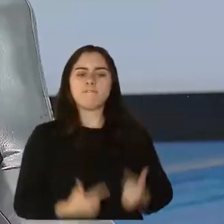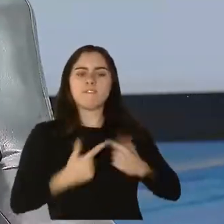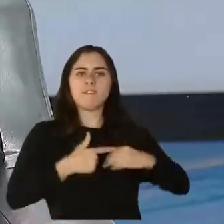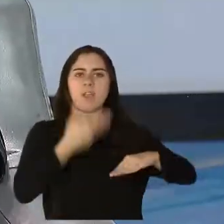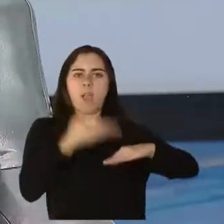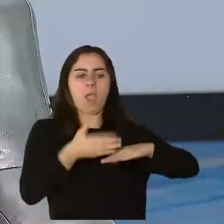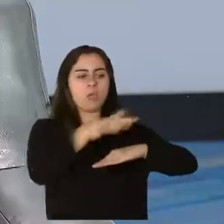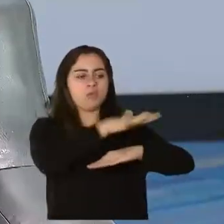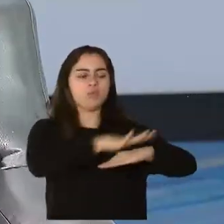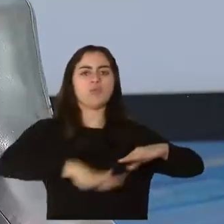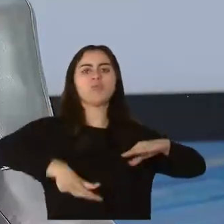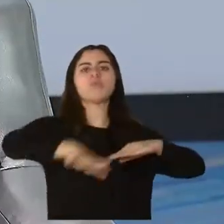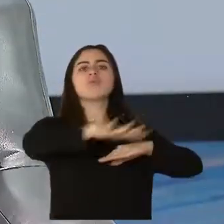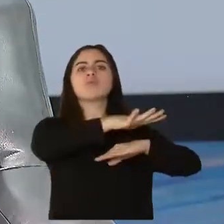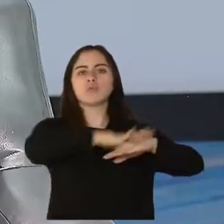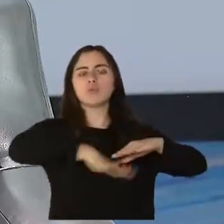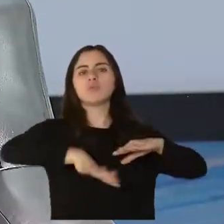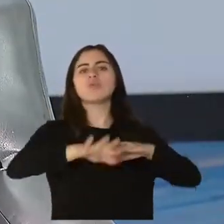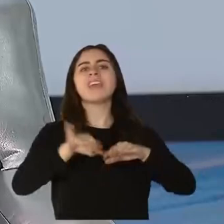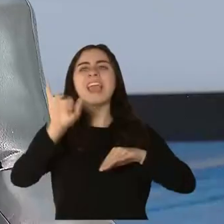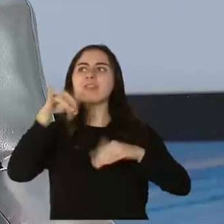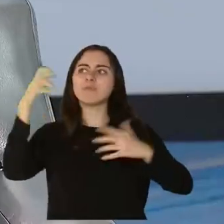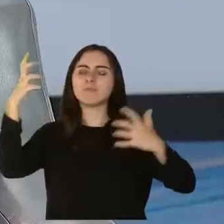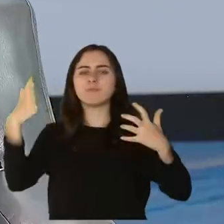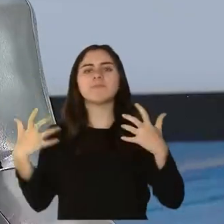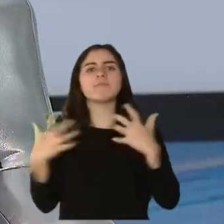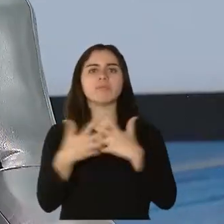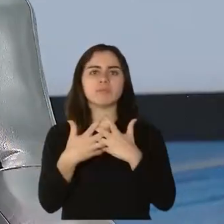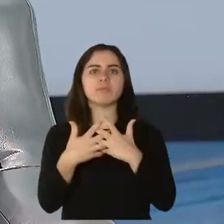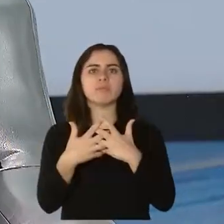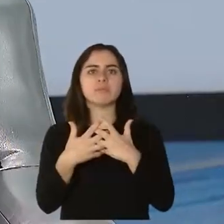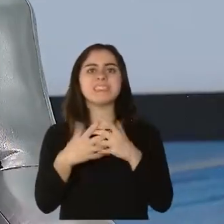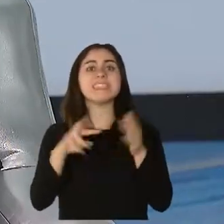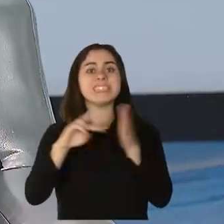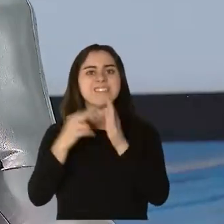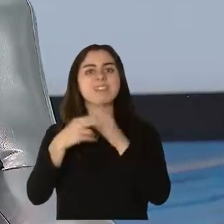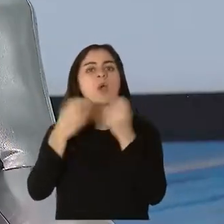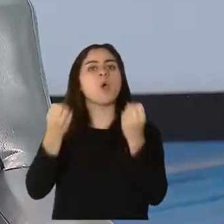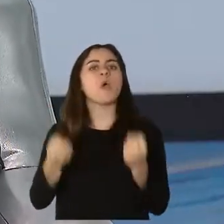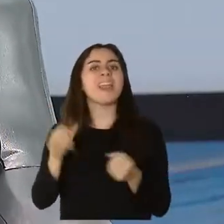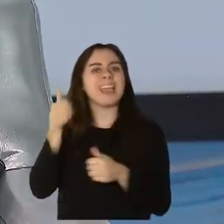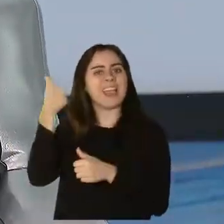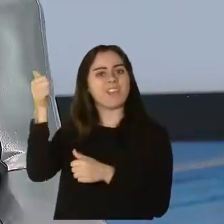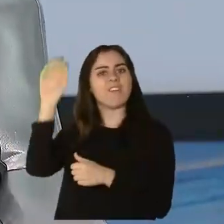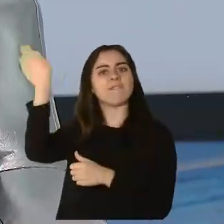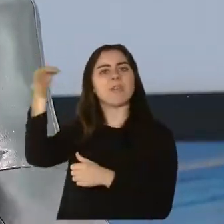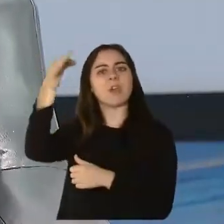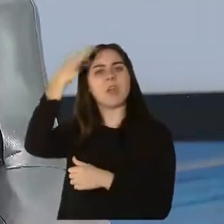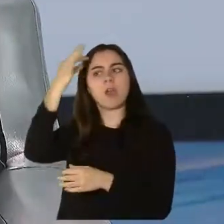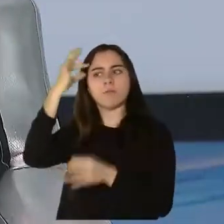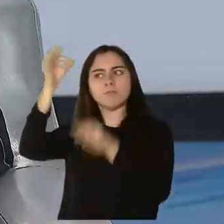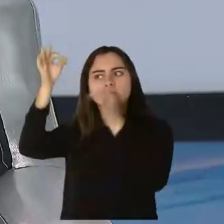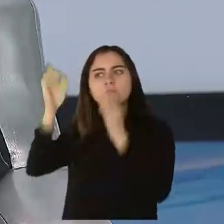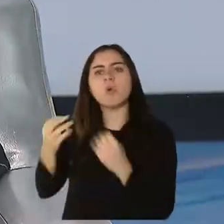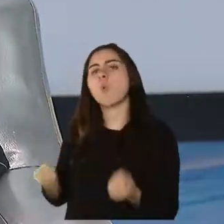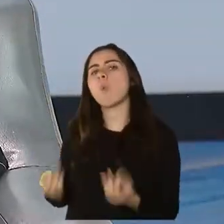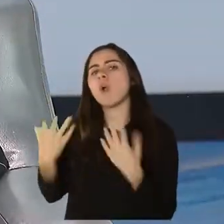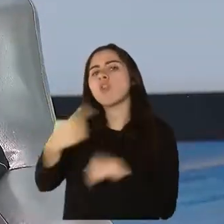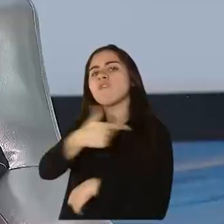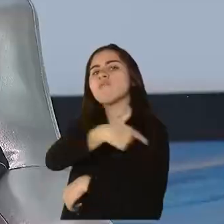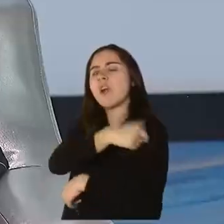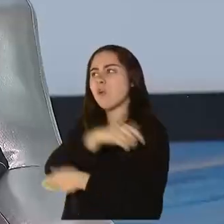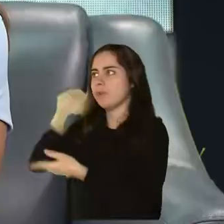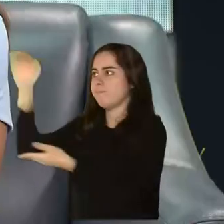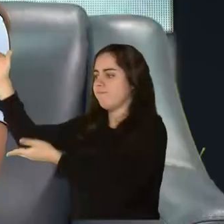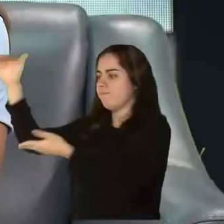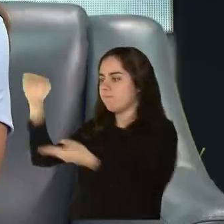al final de este proceso, va directamente proporcional a la cantidad de, en este caso, adultos elegibles para